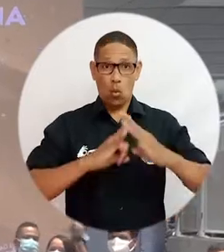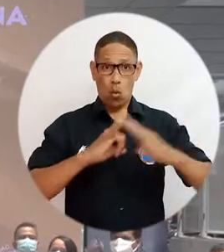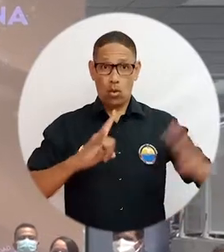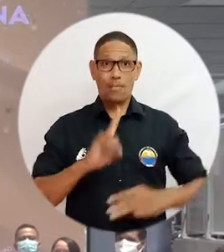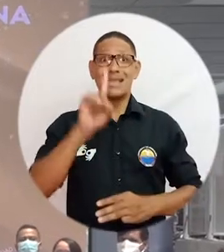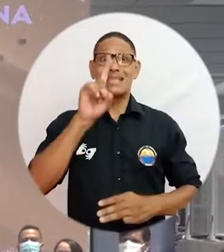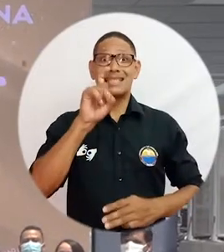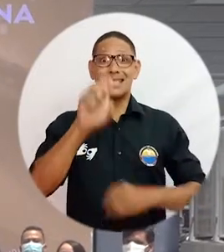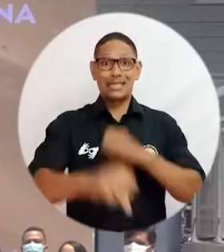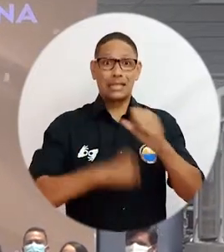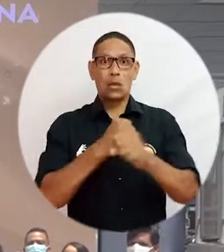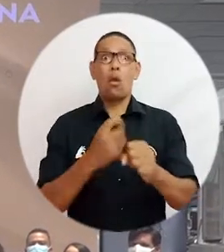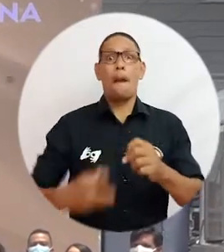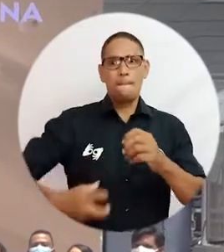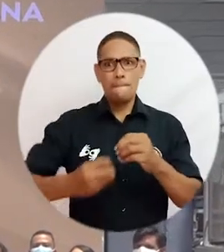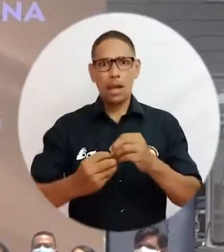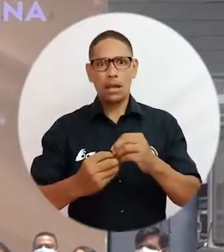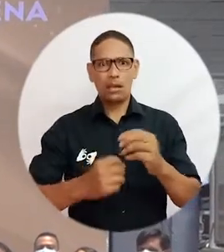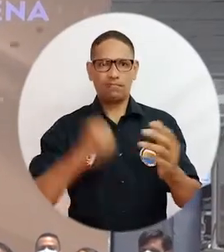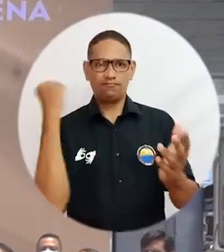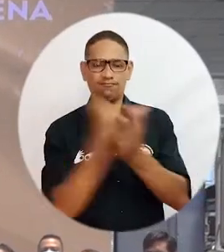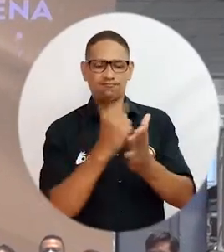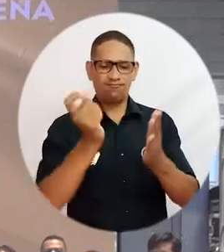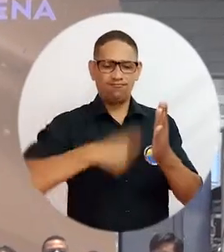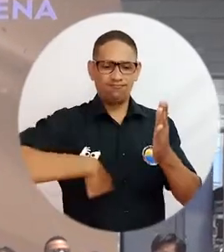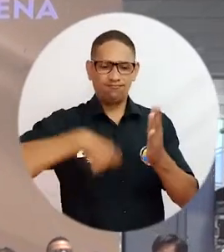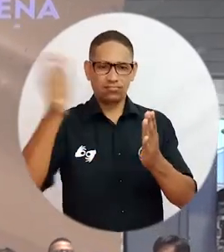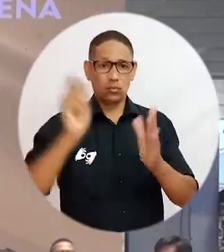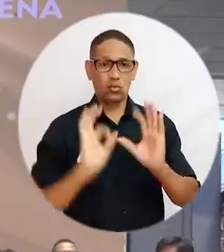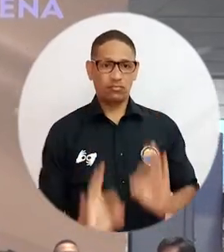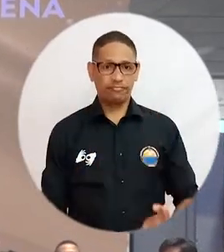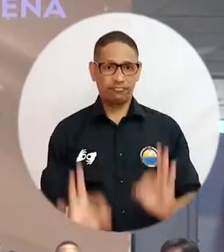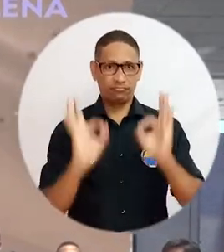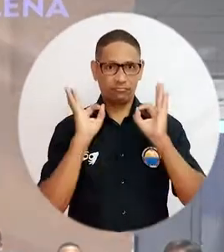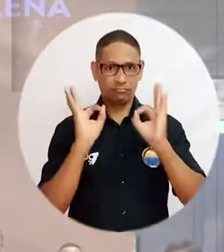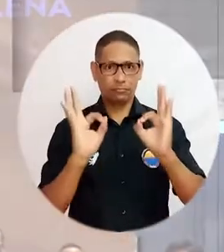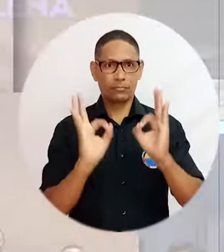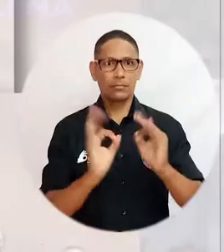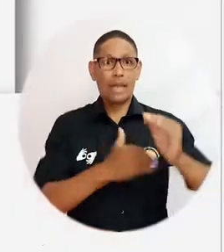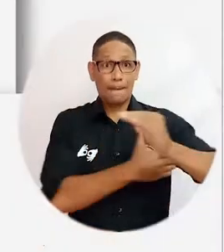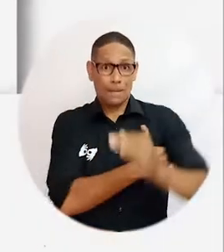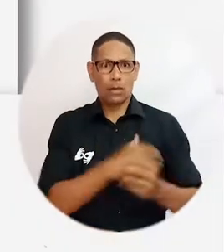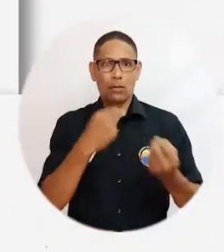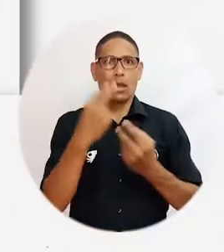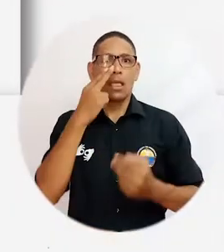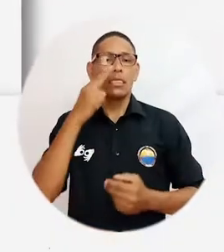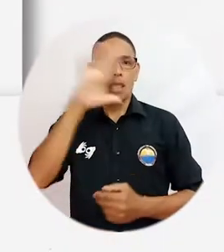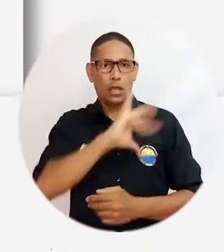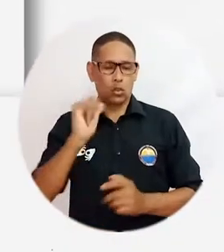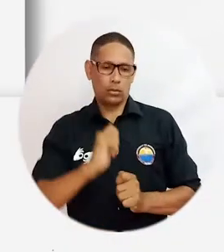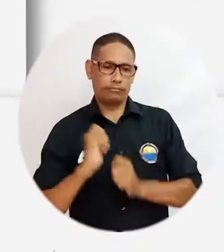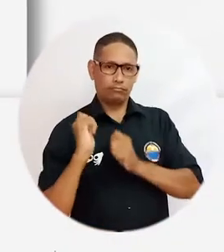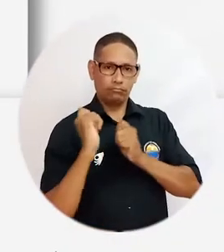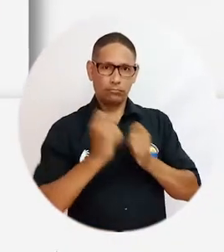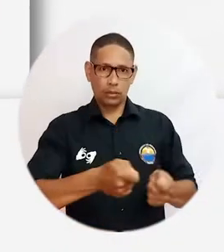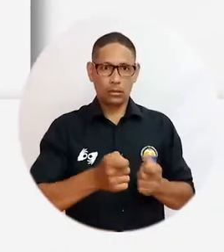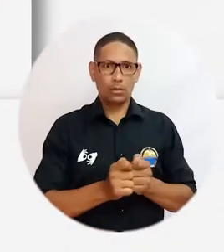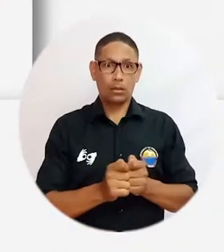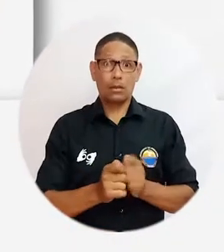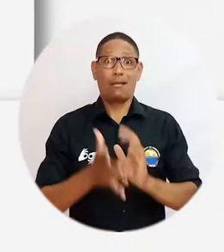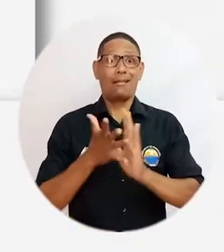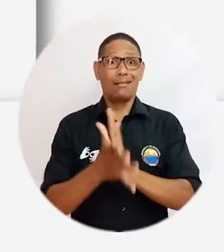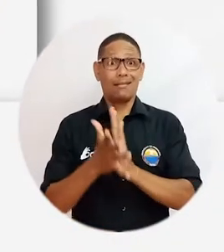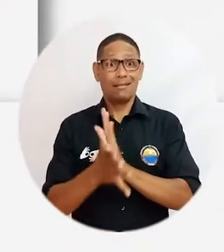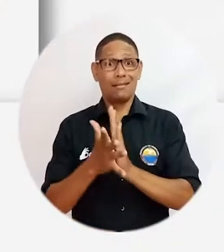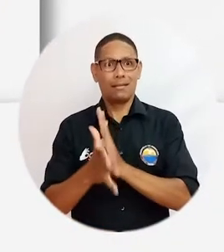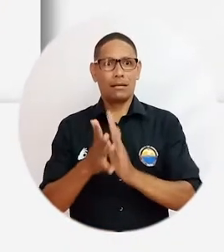Por seis años más, la Universidad del Magdalena obtuvo la renovación de la acreditación institucional de alta calidad por parte del Ministerio